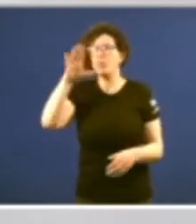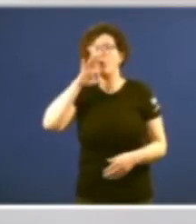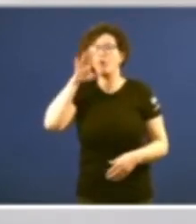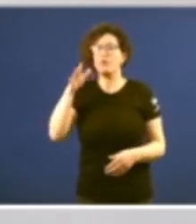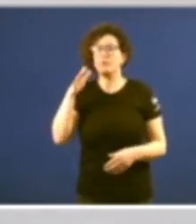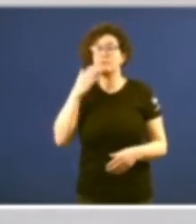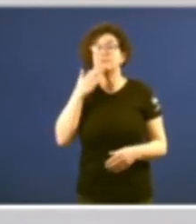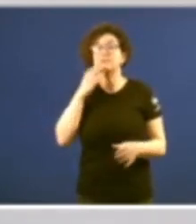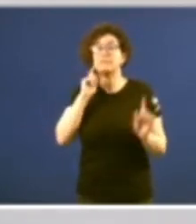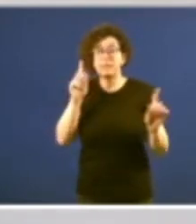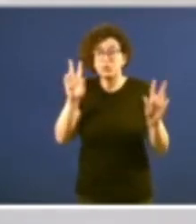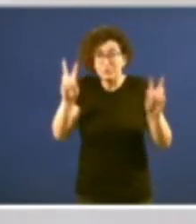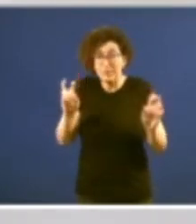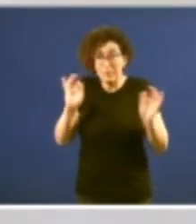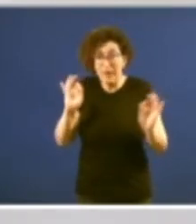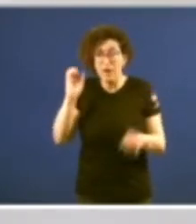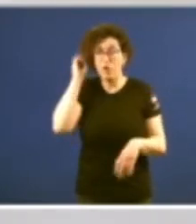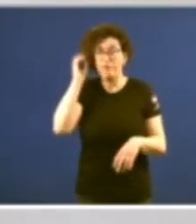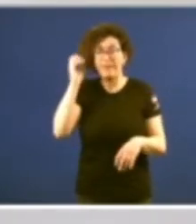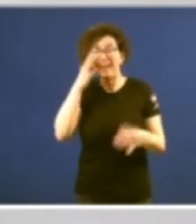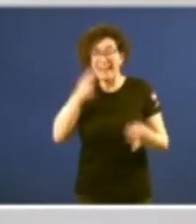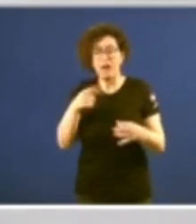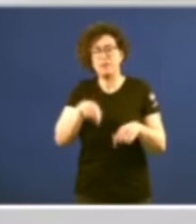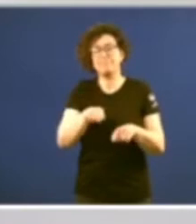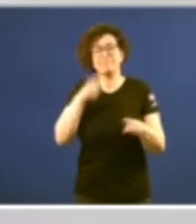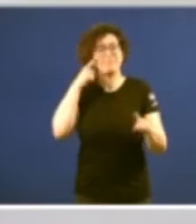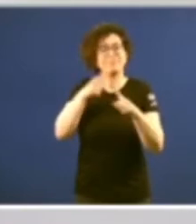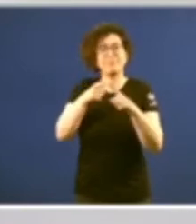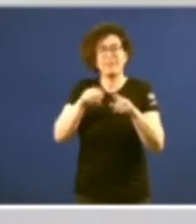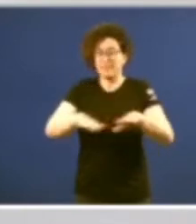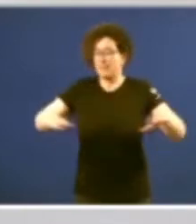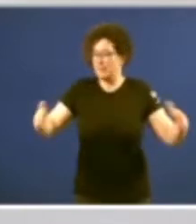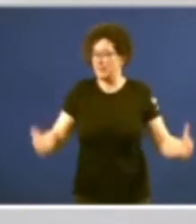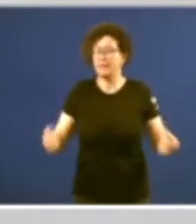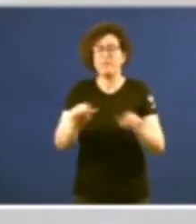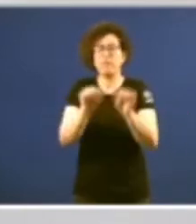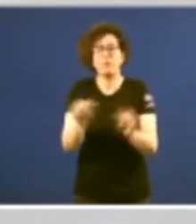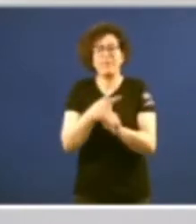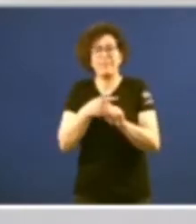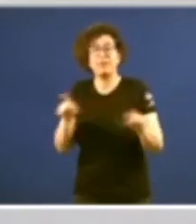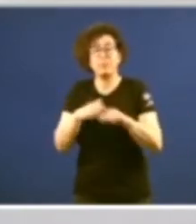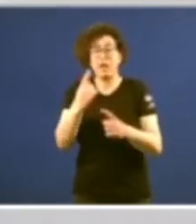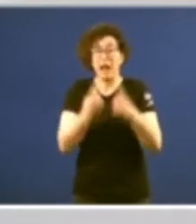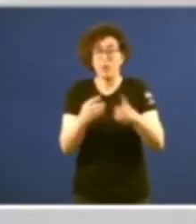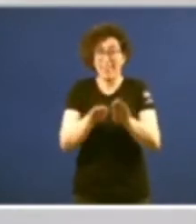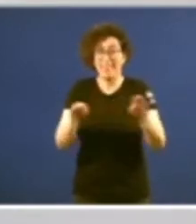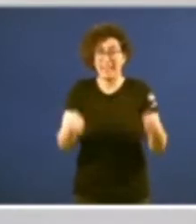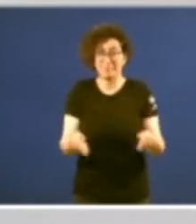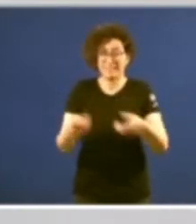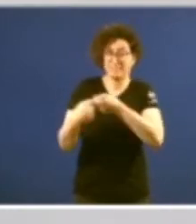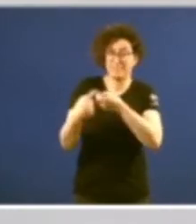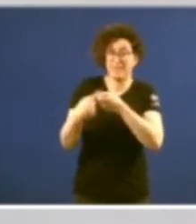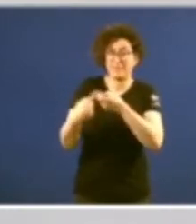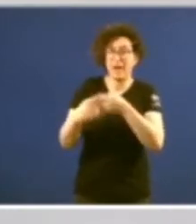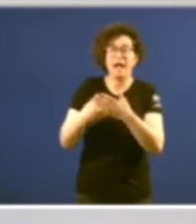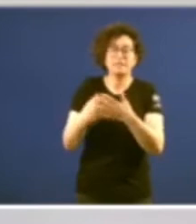conta a conferencia de hoxe, pero é un escenario diseñado para un formato no que, en alguna das mesas, participarán